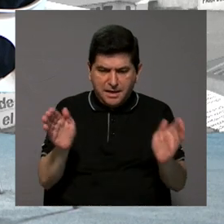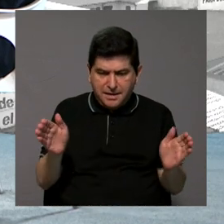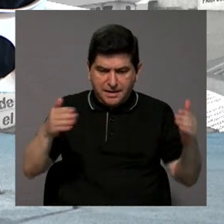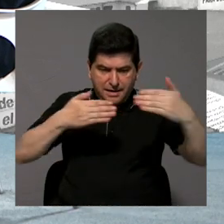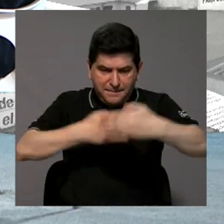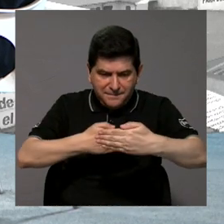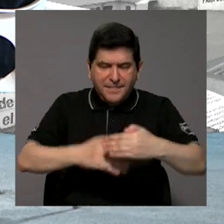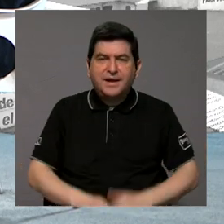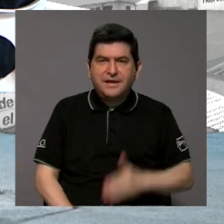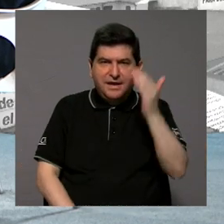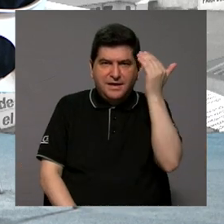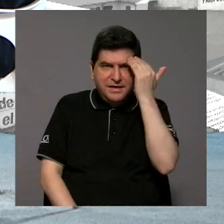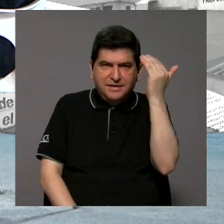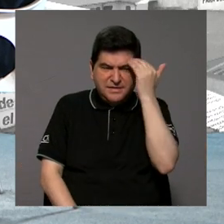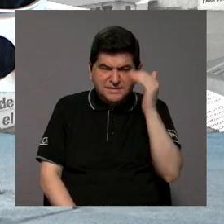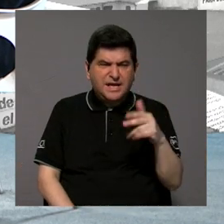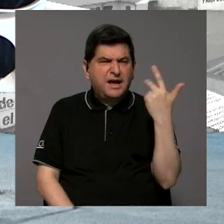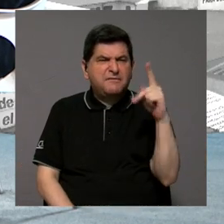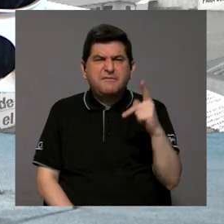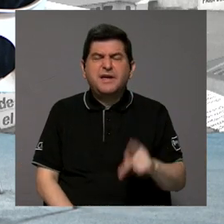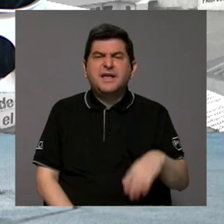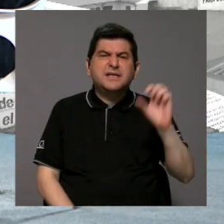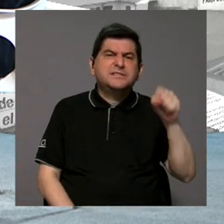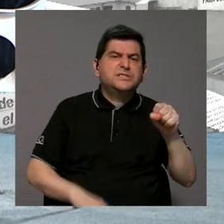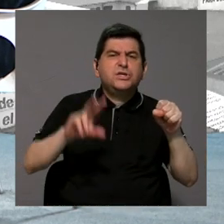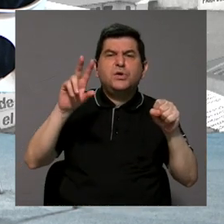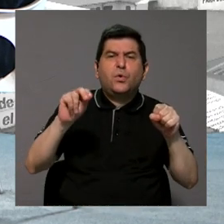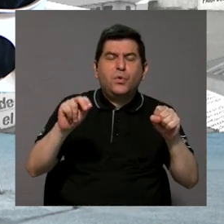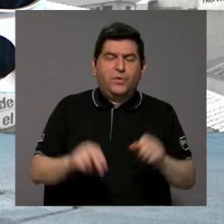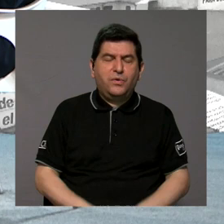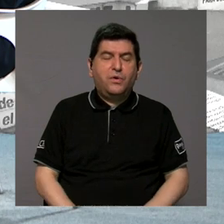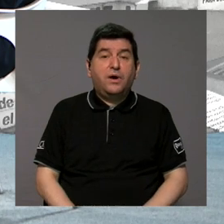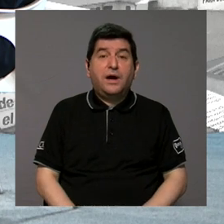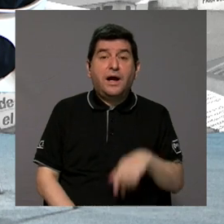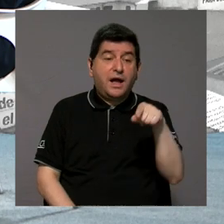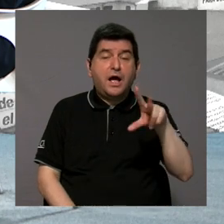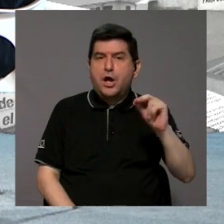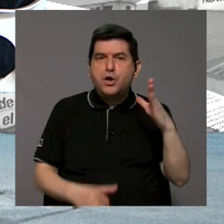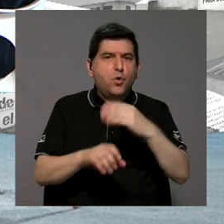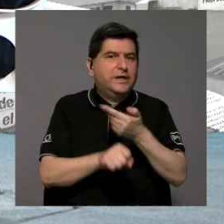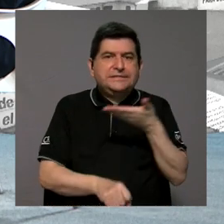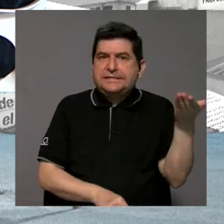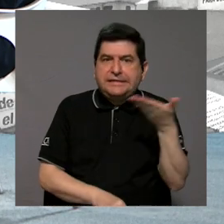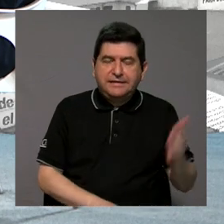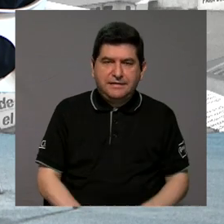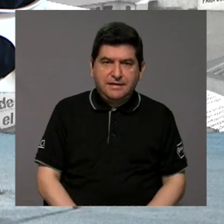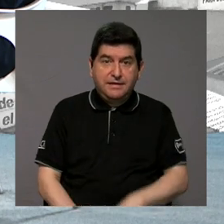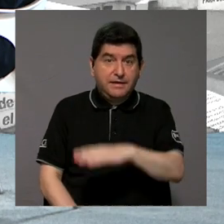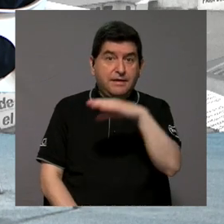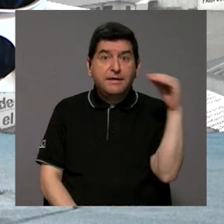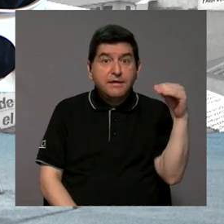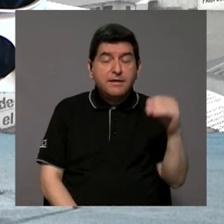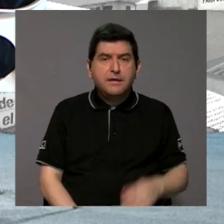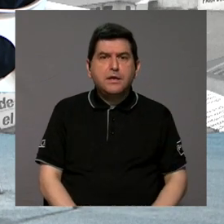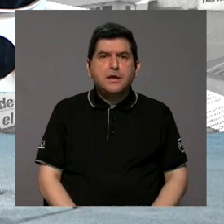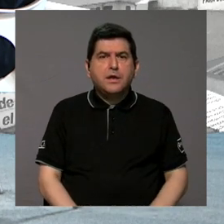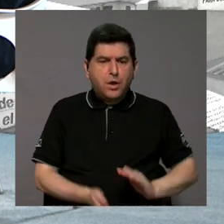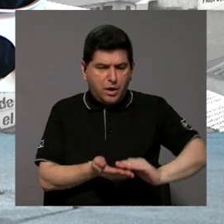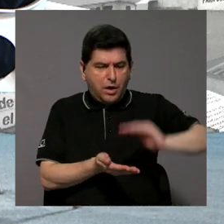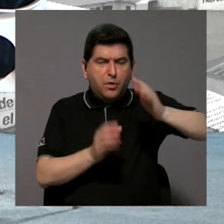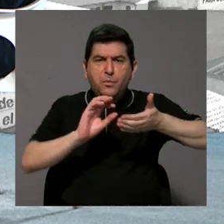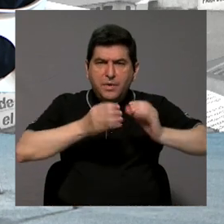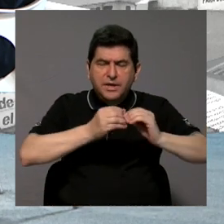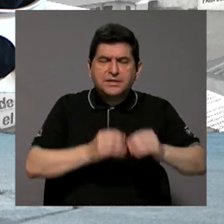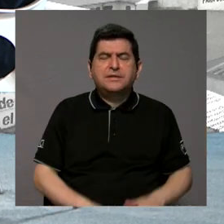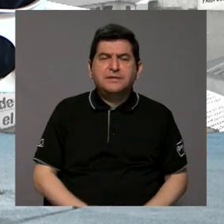sepan identificar qué puede ser peligroso, qué no deberían hacer. y cada vez más hay más mecánicos